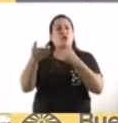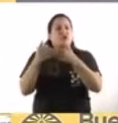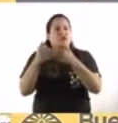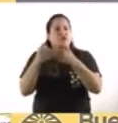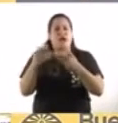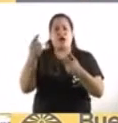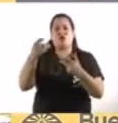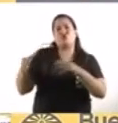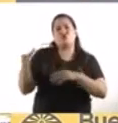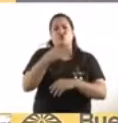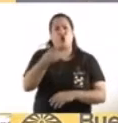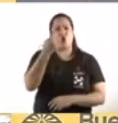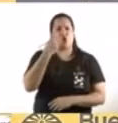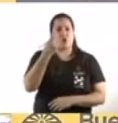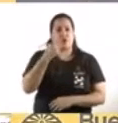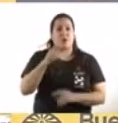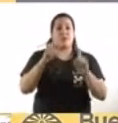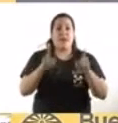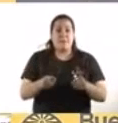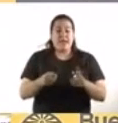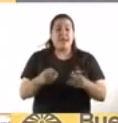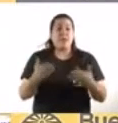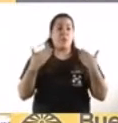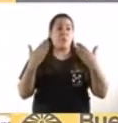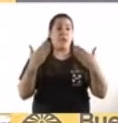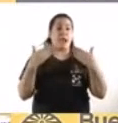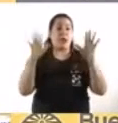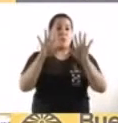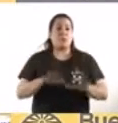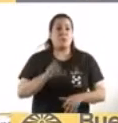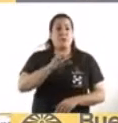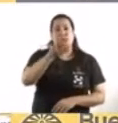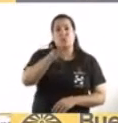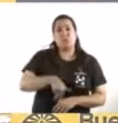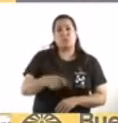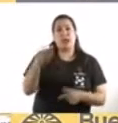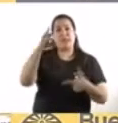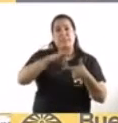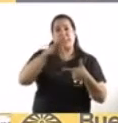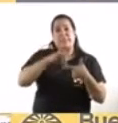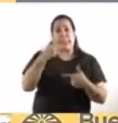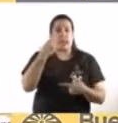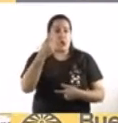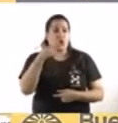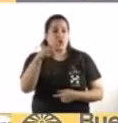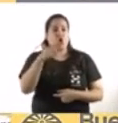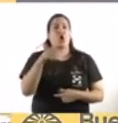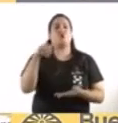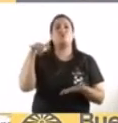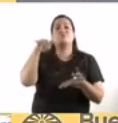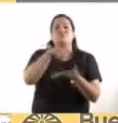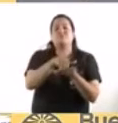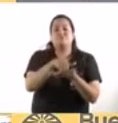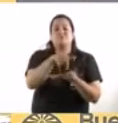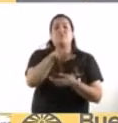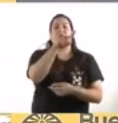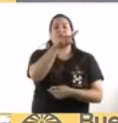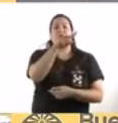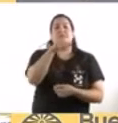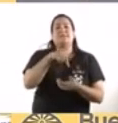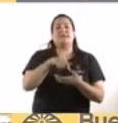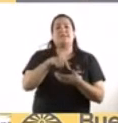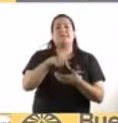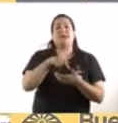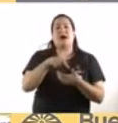operativo para el testeo de los turistas, con un centro de testeo en Ezeiza, otro en la terminal de micros de Delepiane,